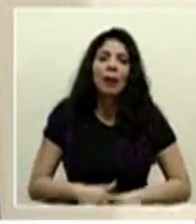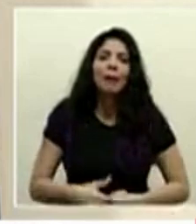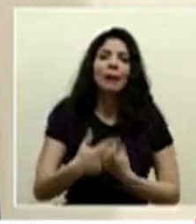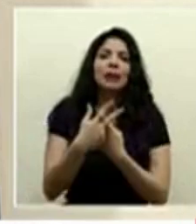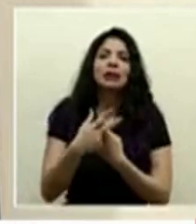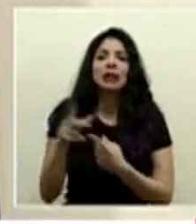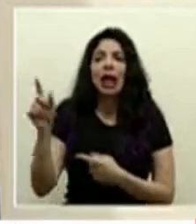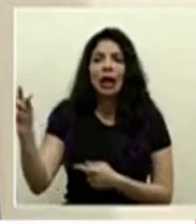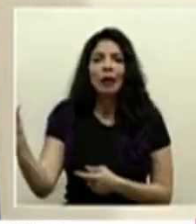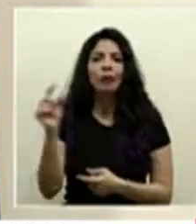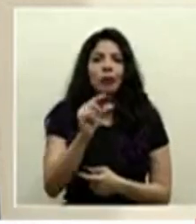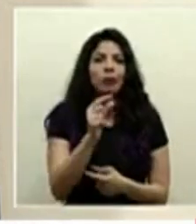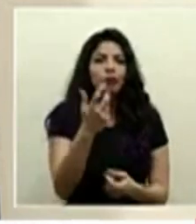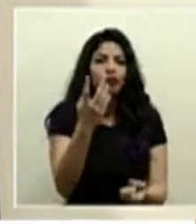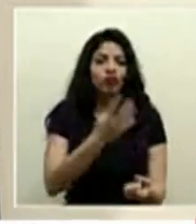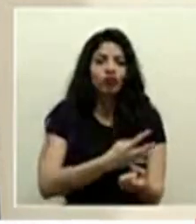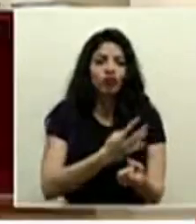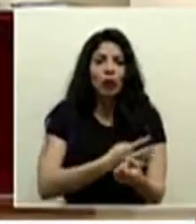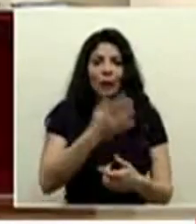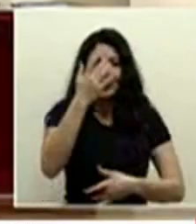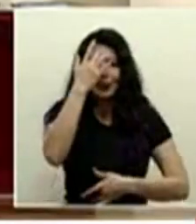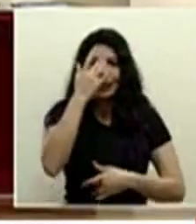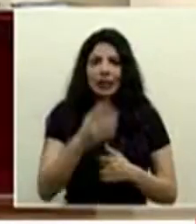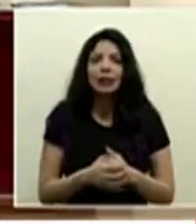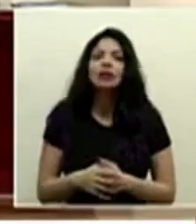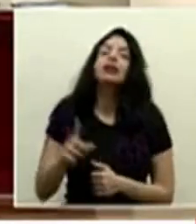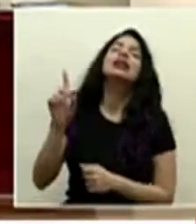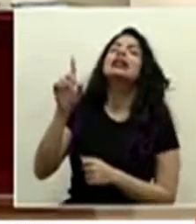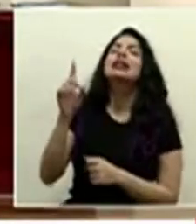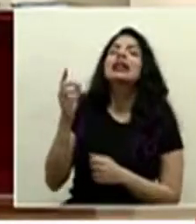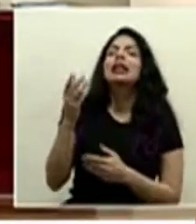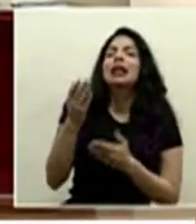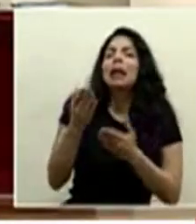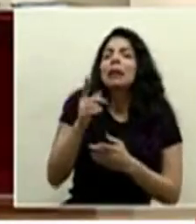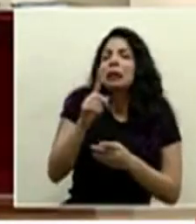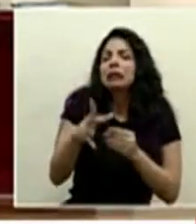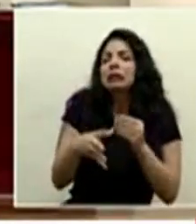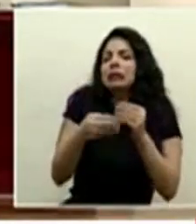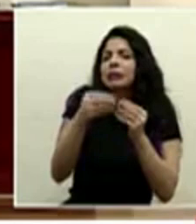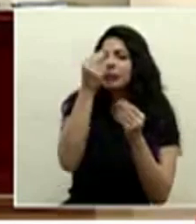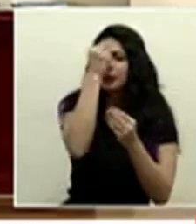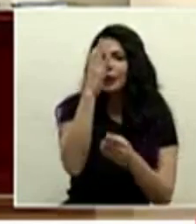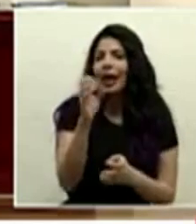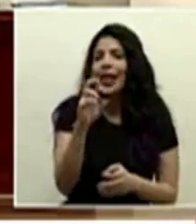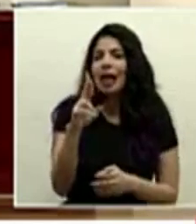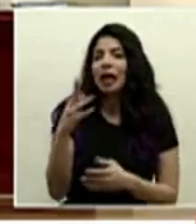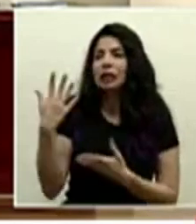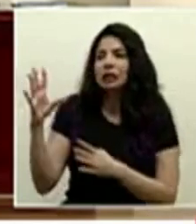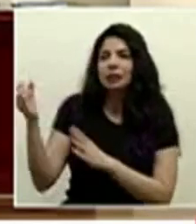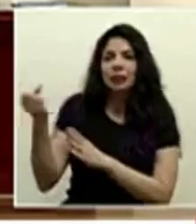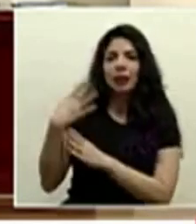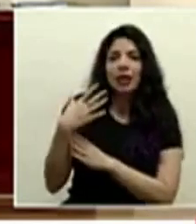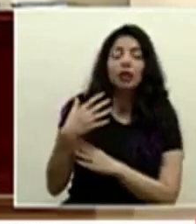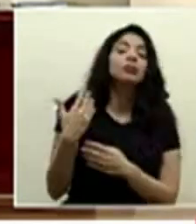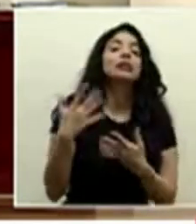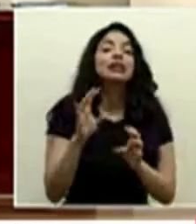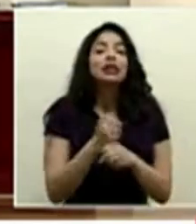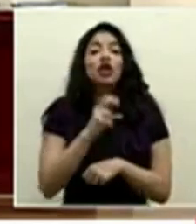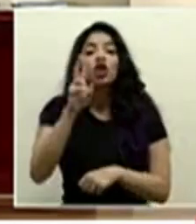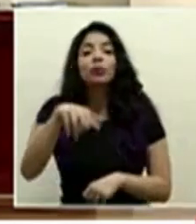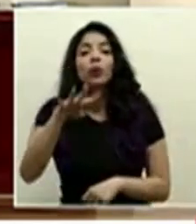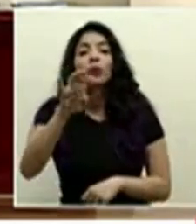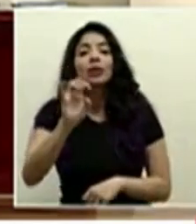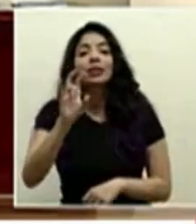probar eso en pacientes continuamos rápido para darle el dato a don Edgar que ya me lo pasaron hemos hecho dos mil